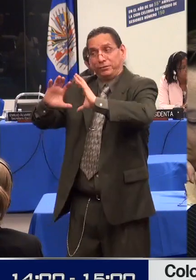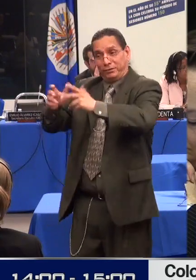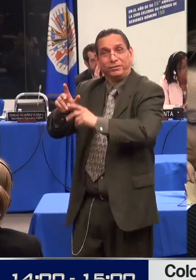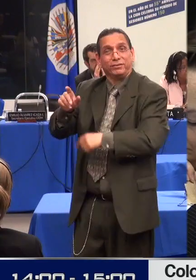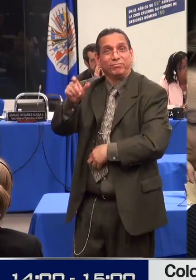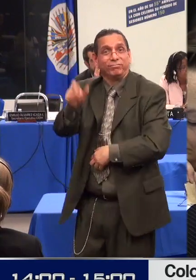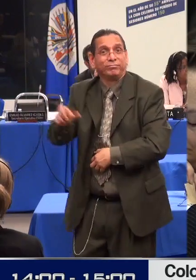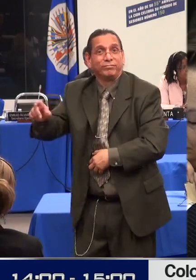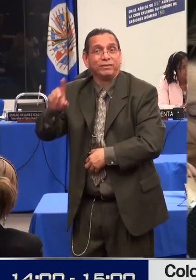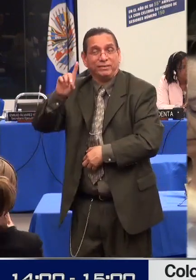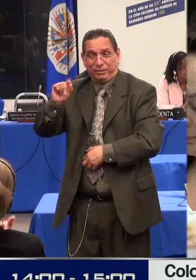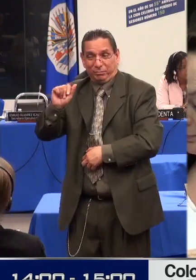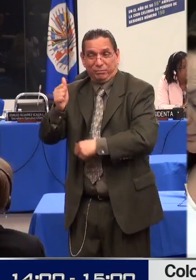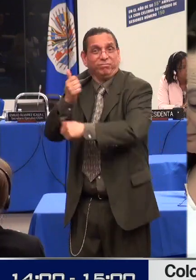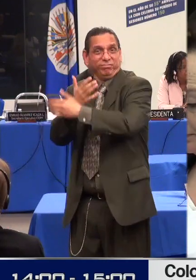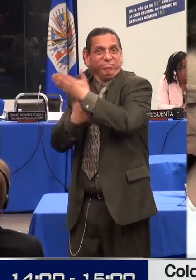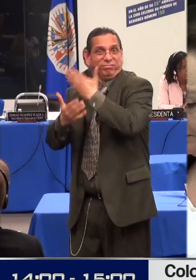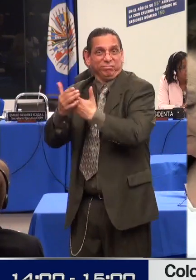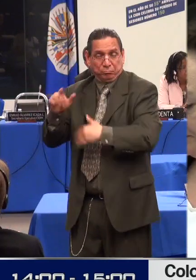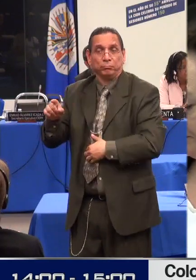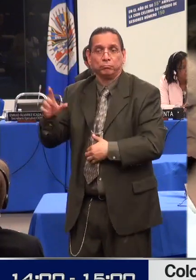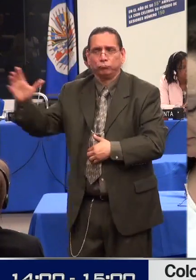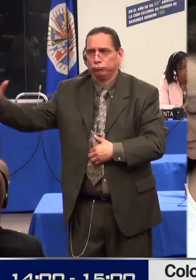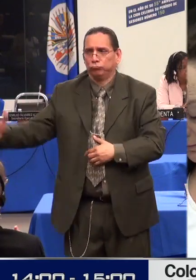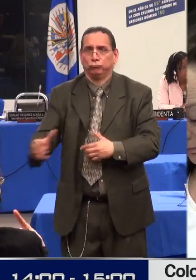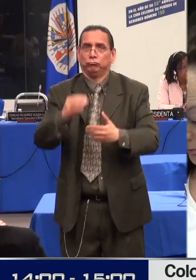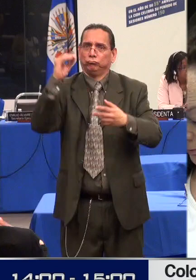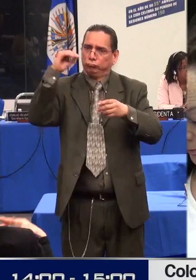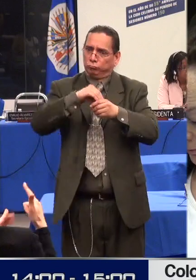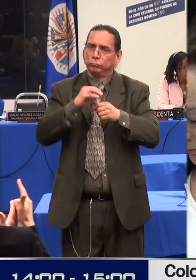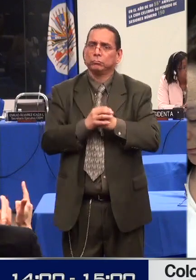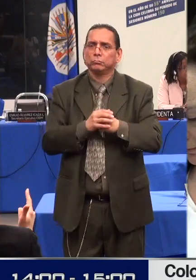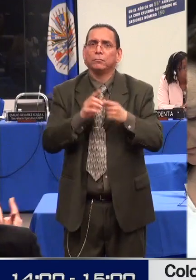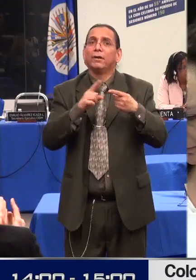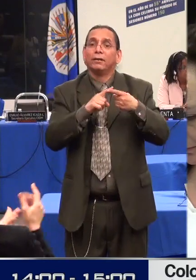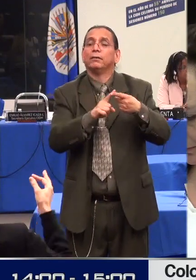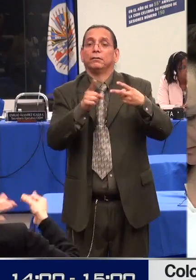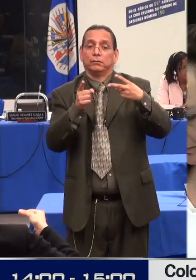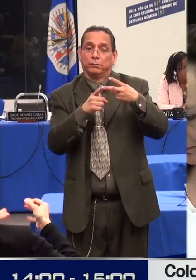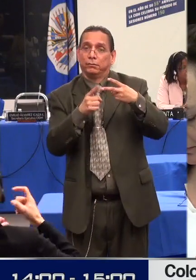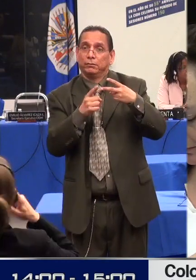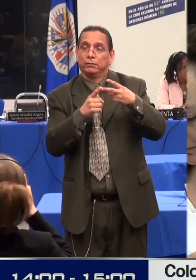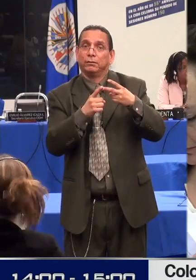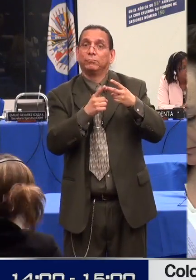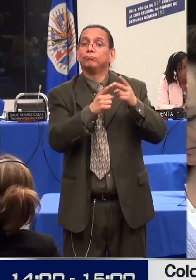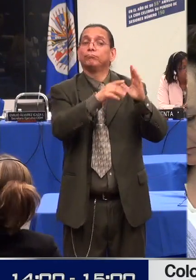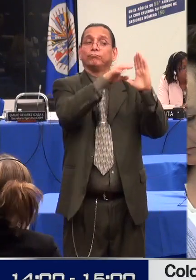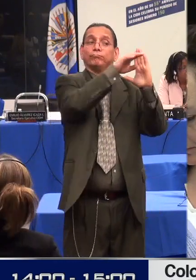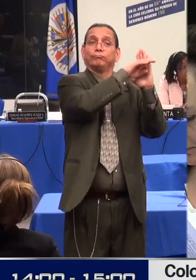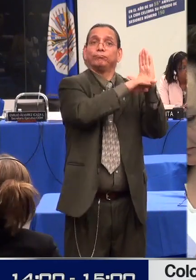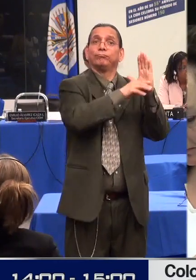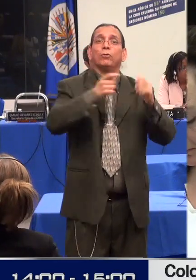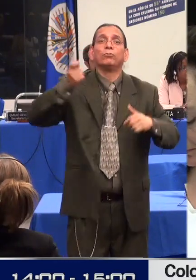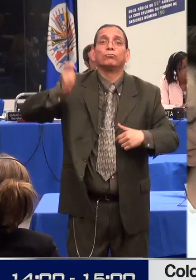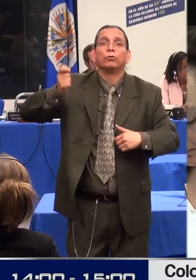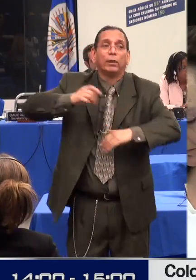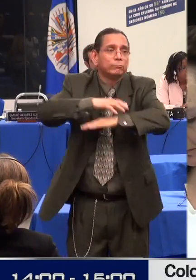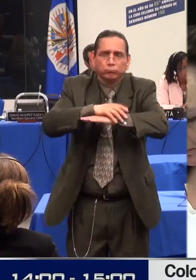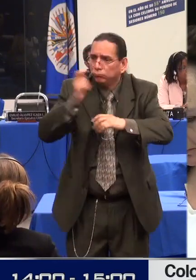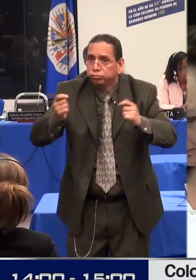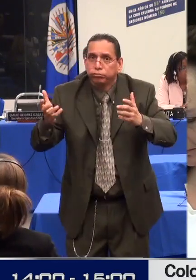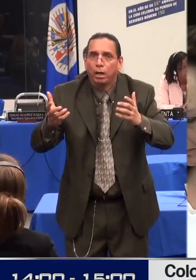del reconocimiento de su autonomía y que incide en el ejercicio de los derechos sexuales y reproductivos, el régimen de